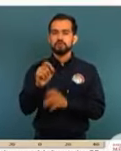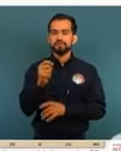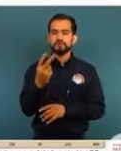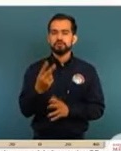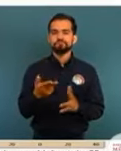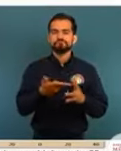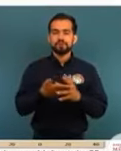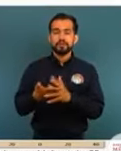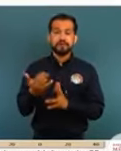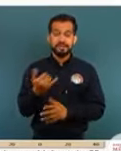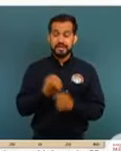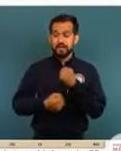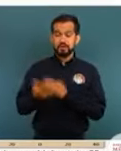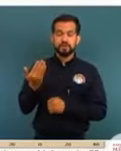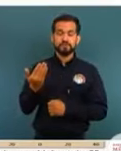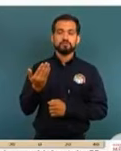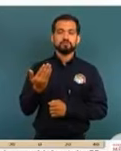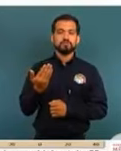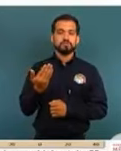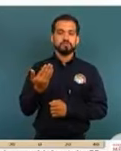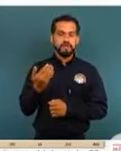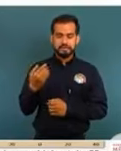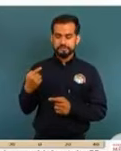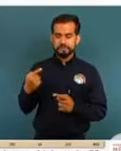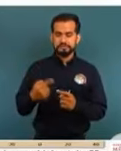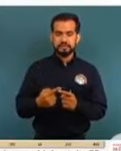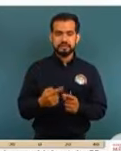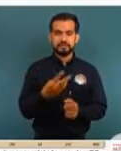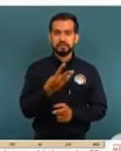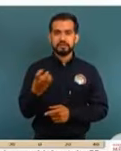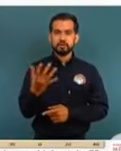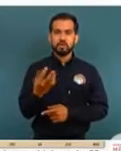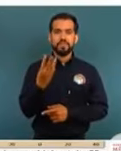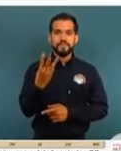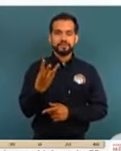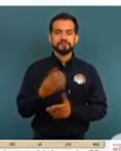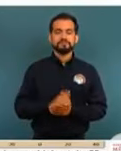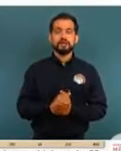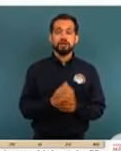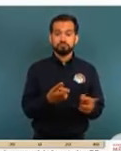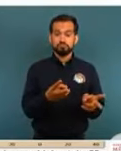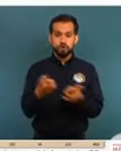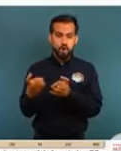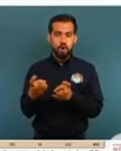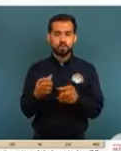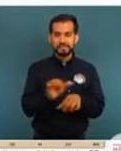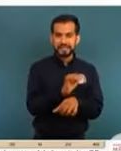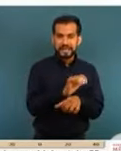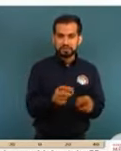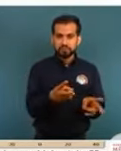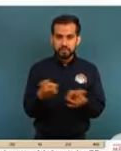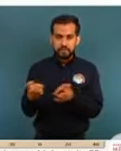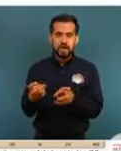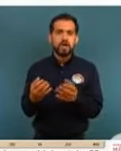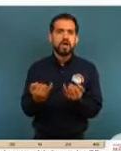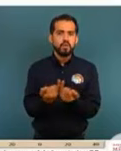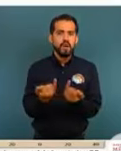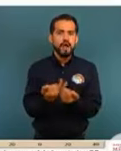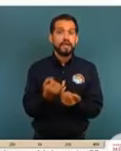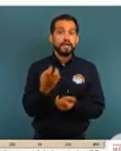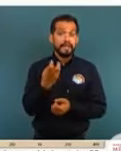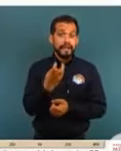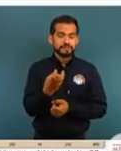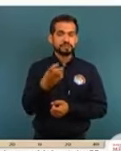eventos y en el año llevan 353. Robo de vehículos, también